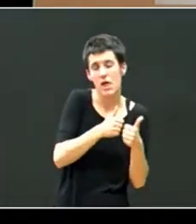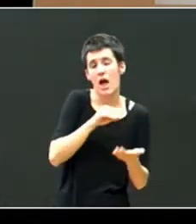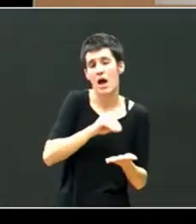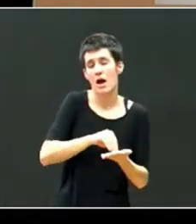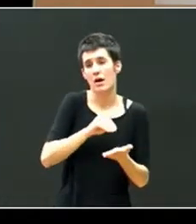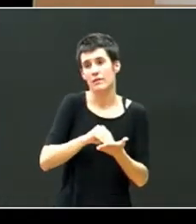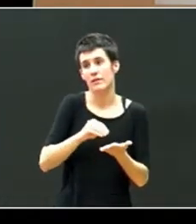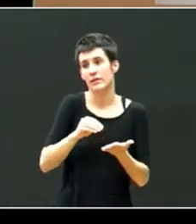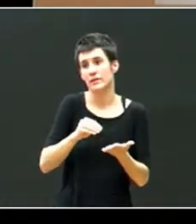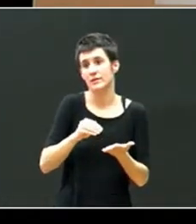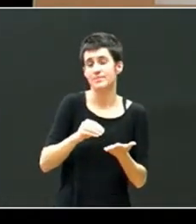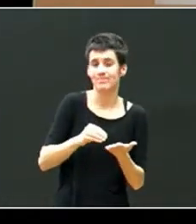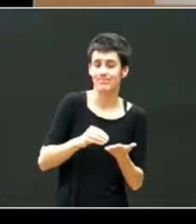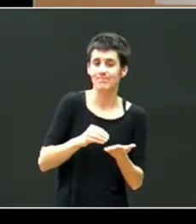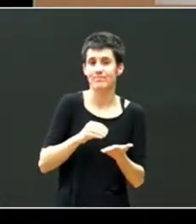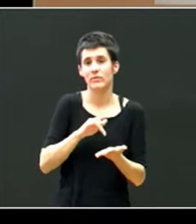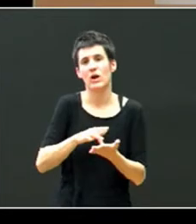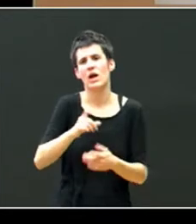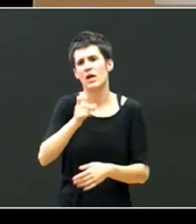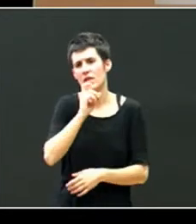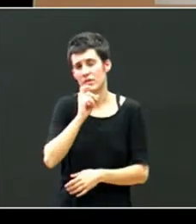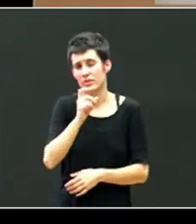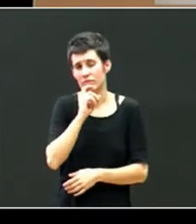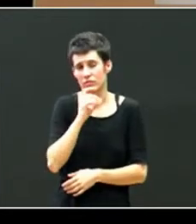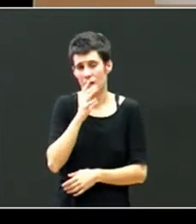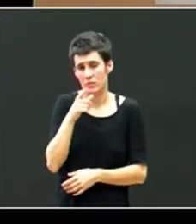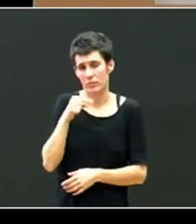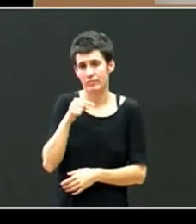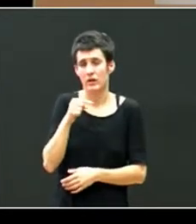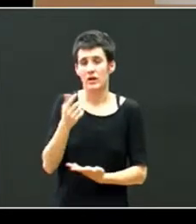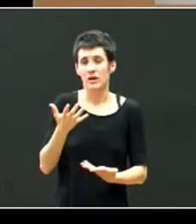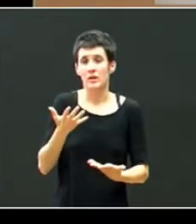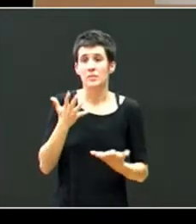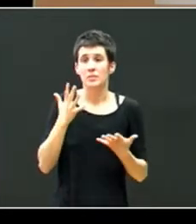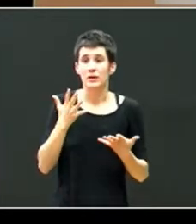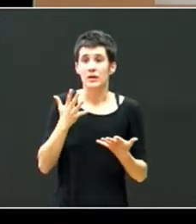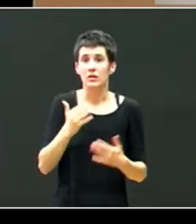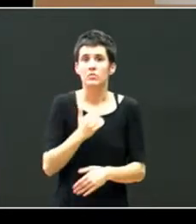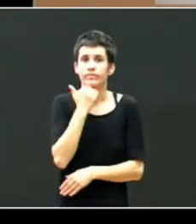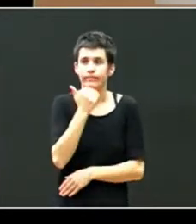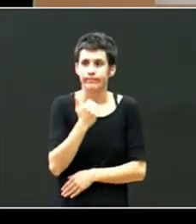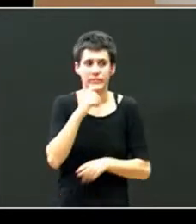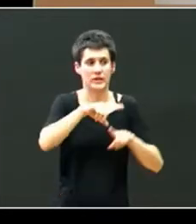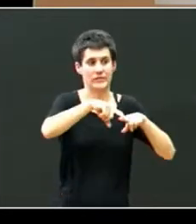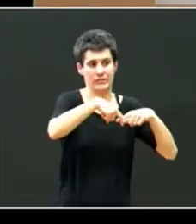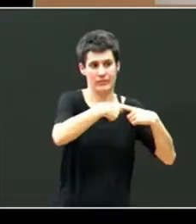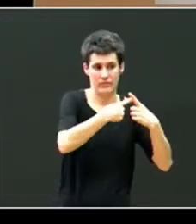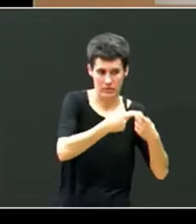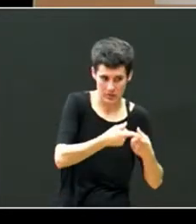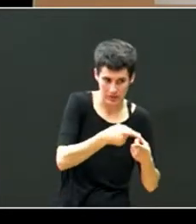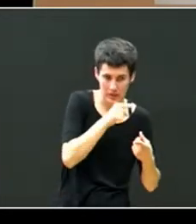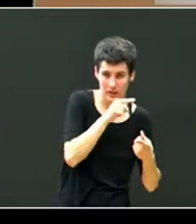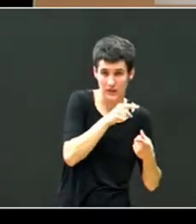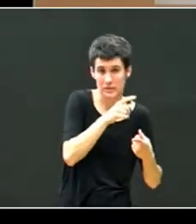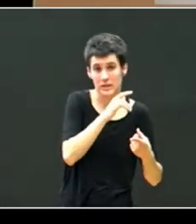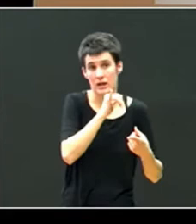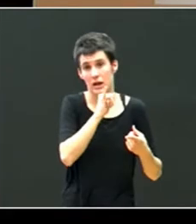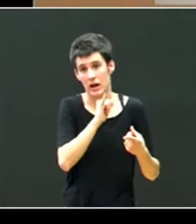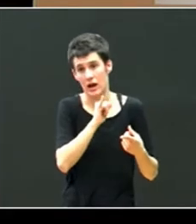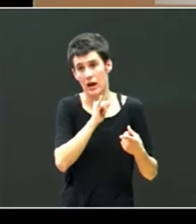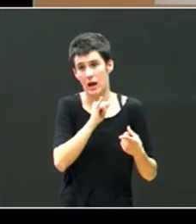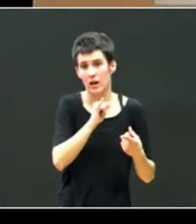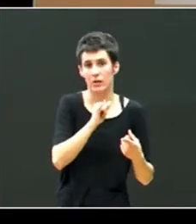dificultades para que esto sea así pero por lo menos para las familias que tienen estos